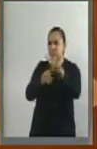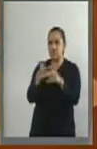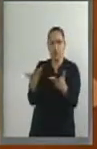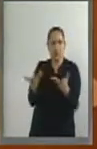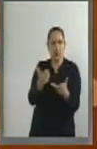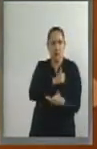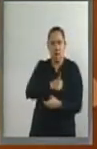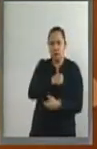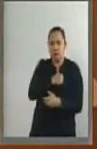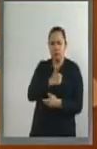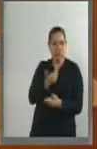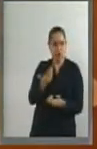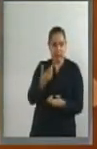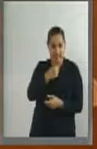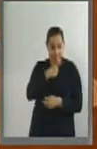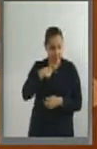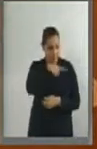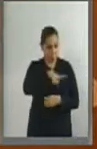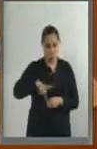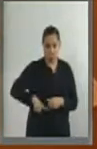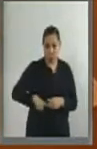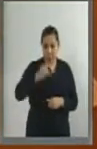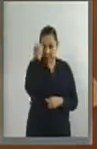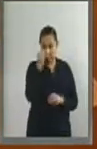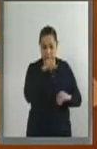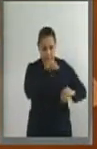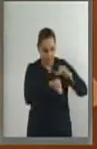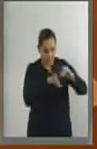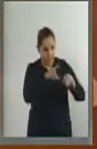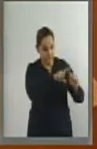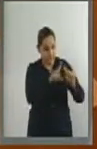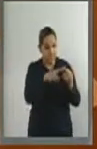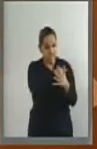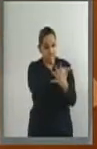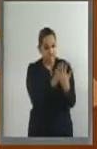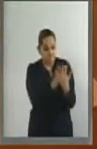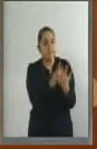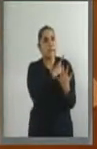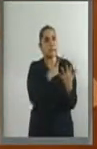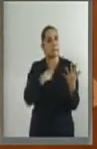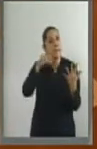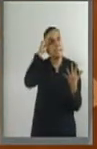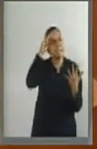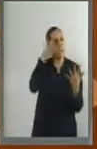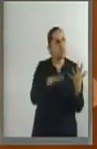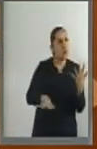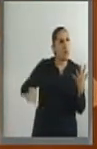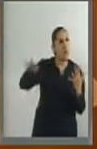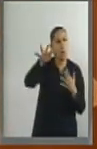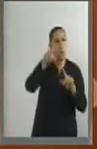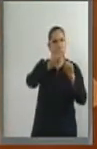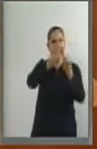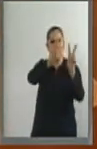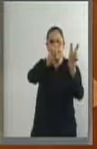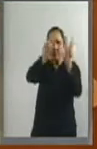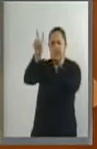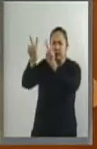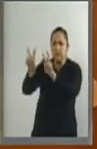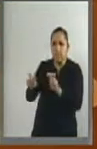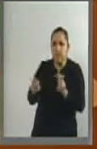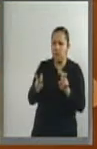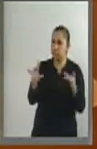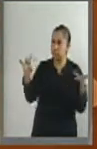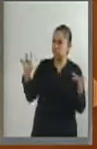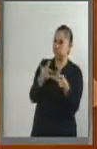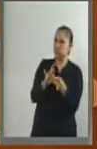materia deben ser multidimensionales y considerar cada etapa de los ciclos productivos, desde